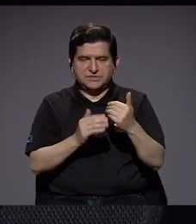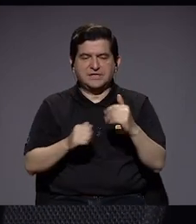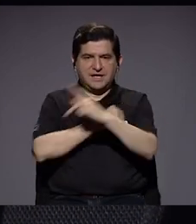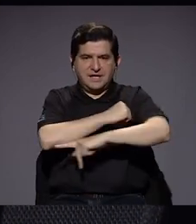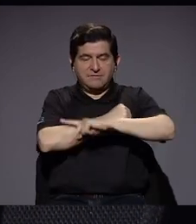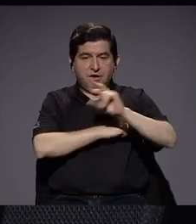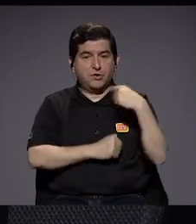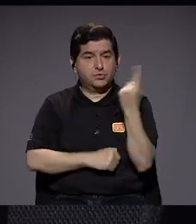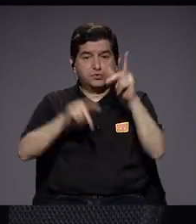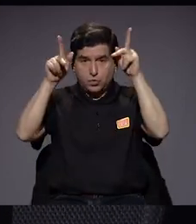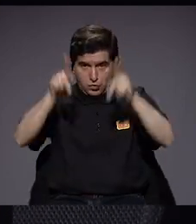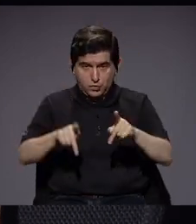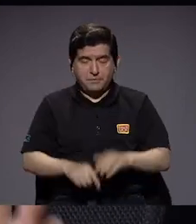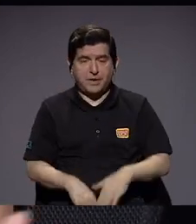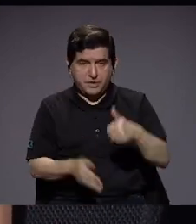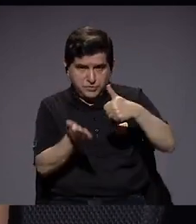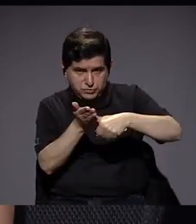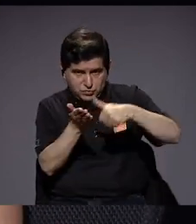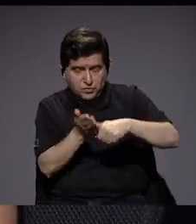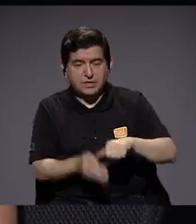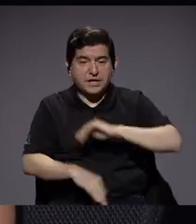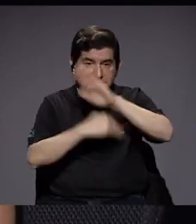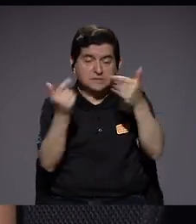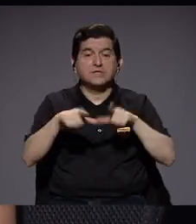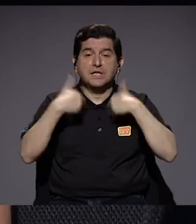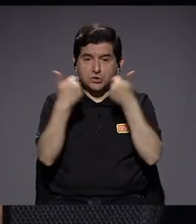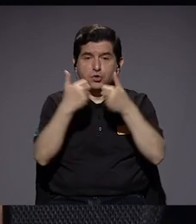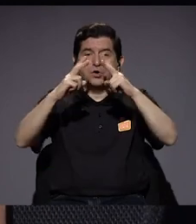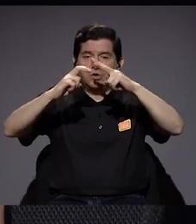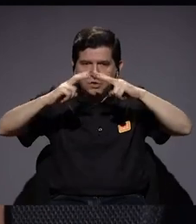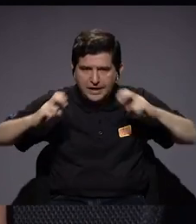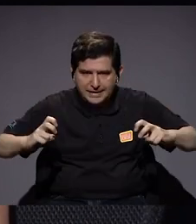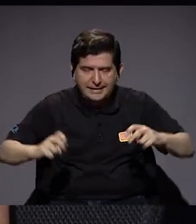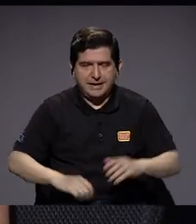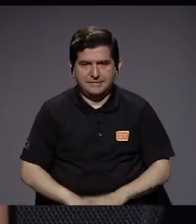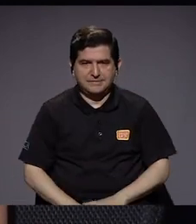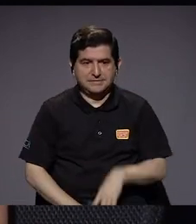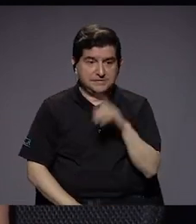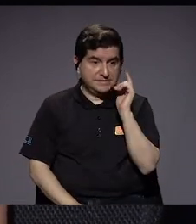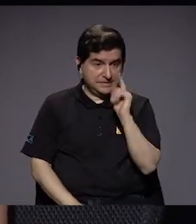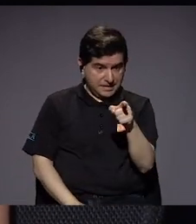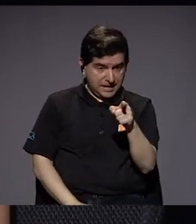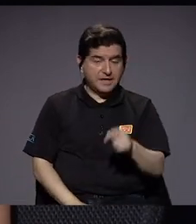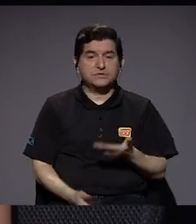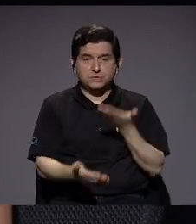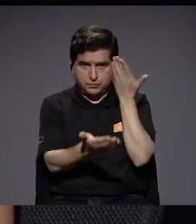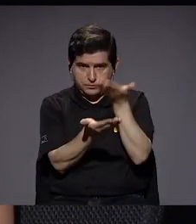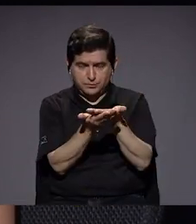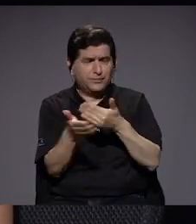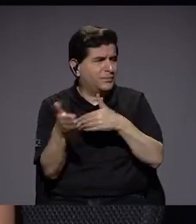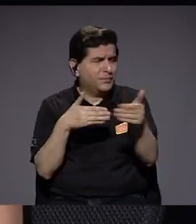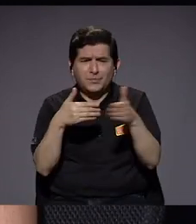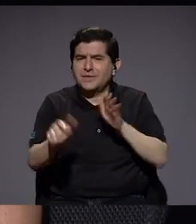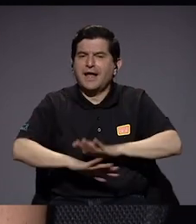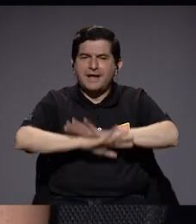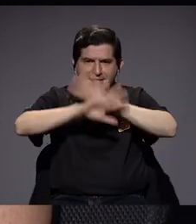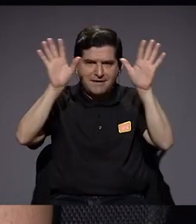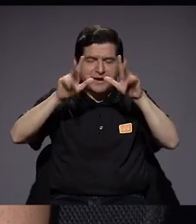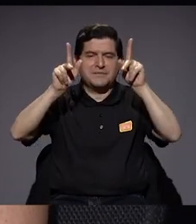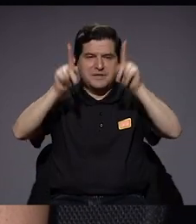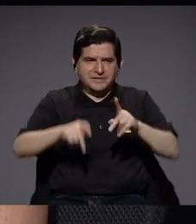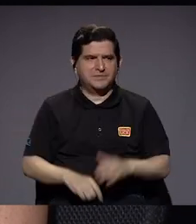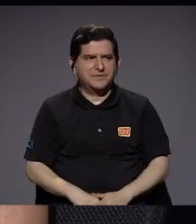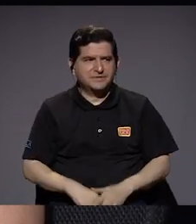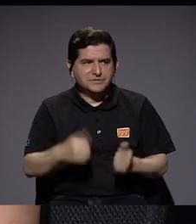de la población que le eligió, sino de todos los otros sectores, tiene que realizar un análisis y eso es lo que él ha planteado. pesar de que claramente